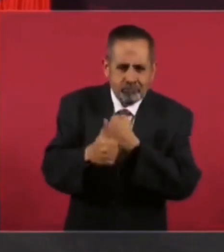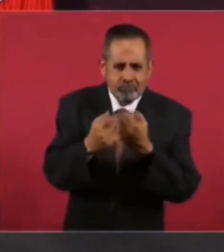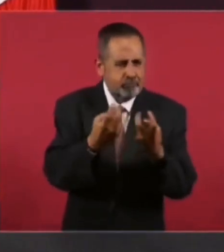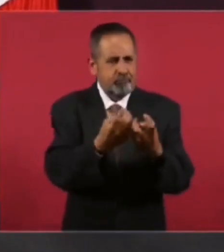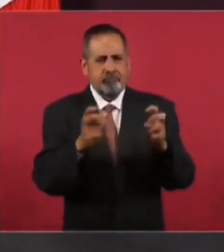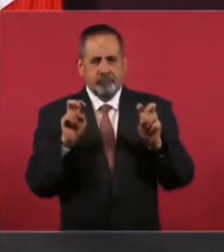¿Por qué al mismo?